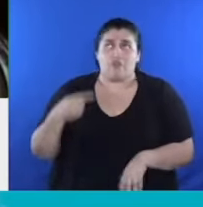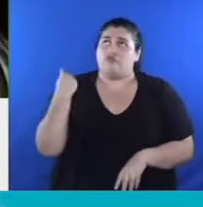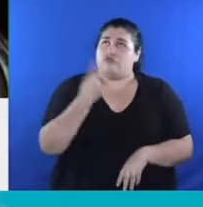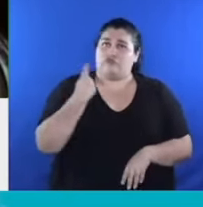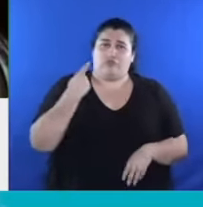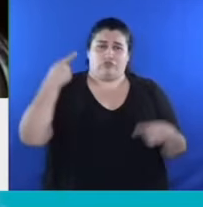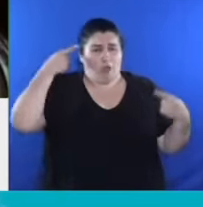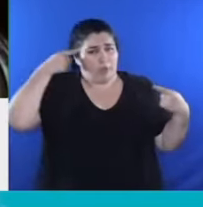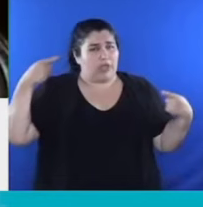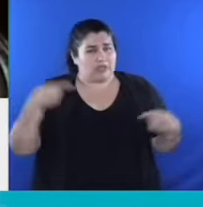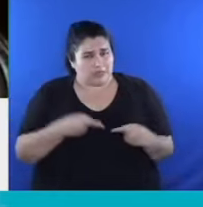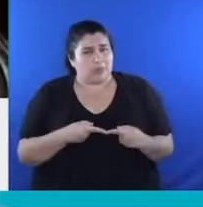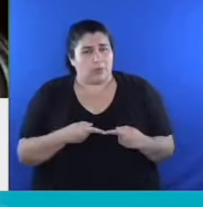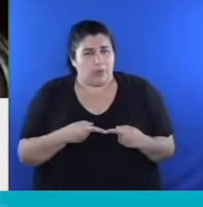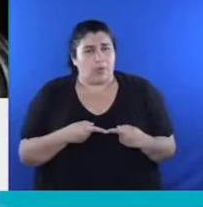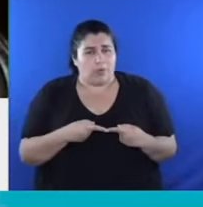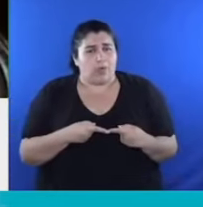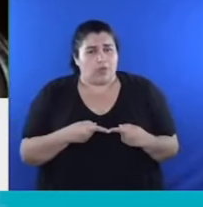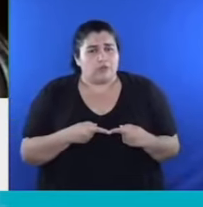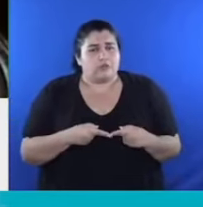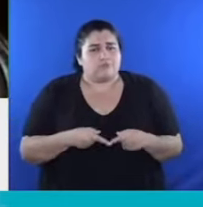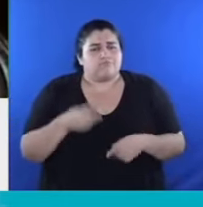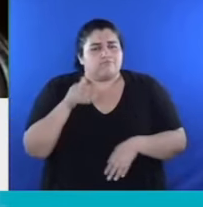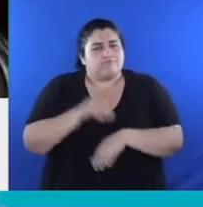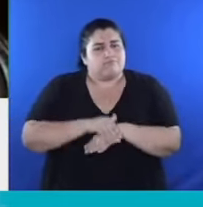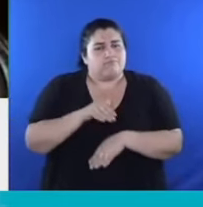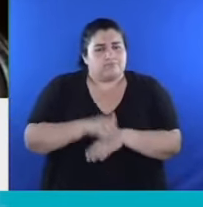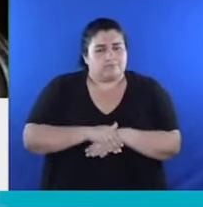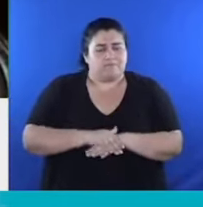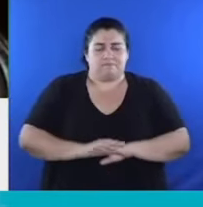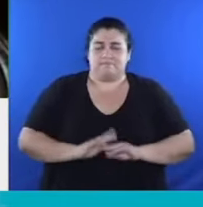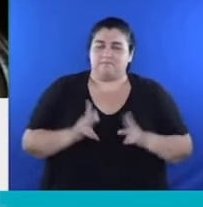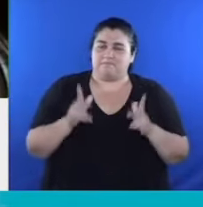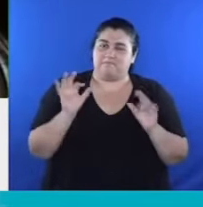una especial responsabilidad. Nada más. Muchas gracias. Gracias.